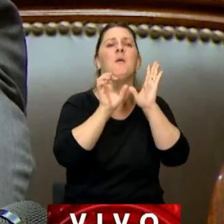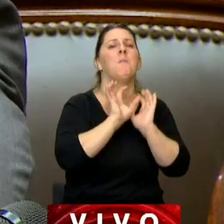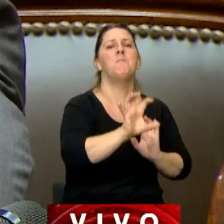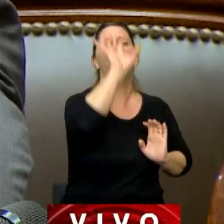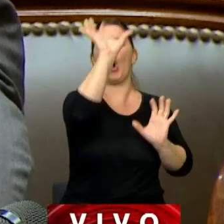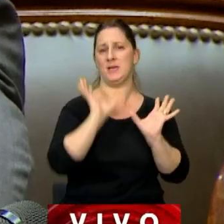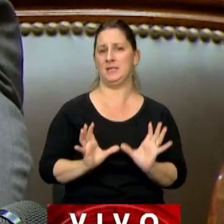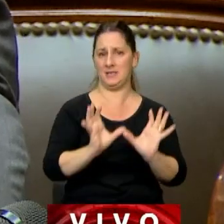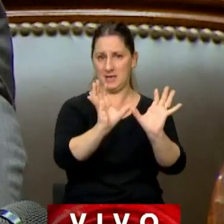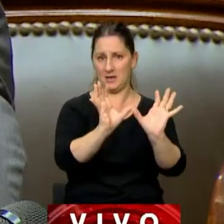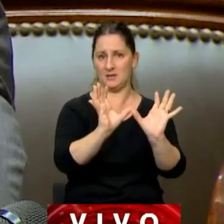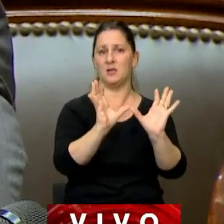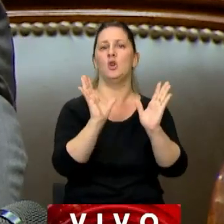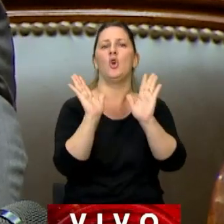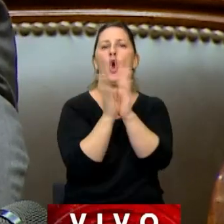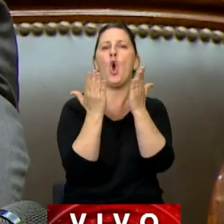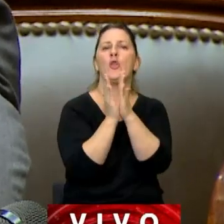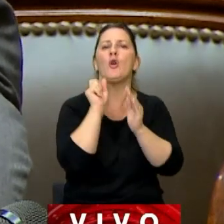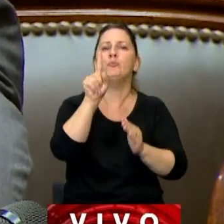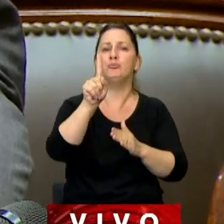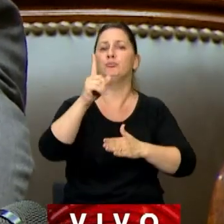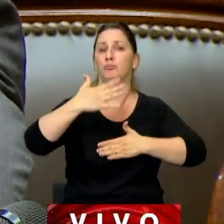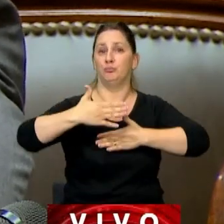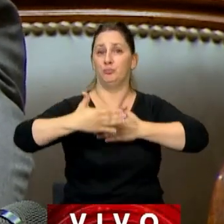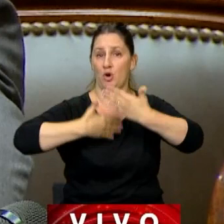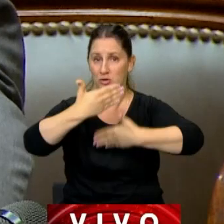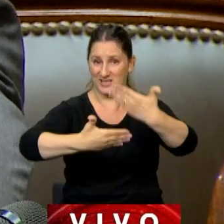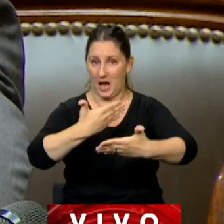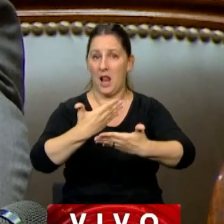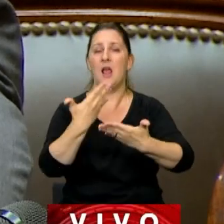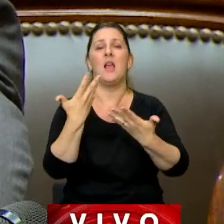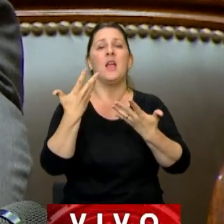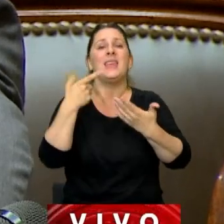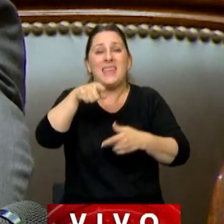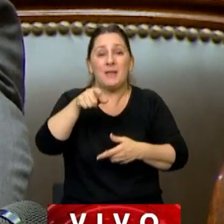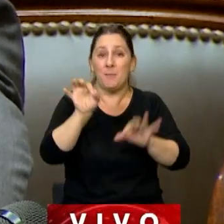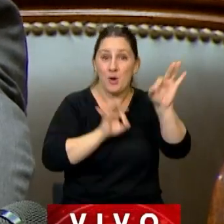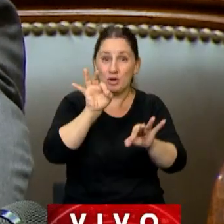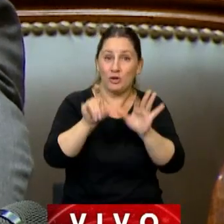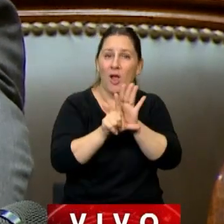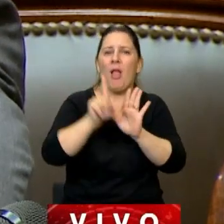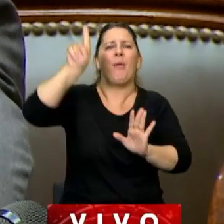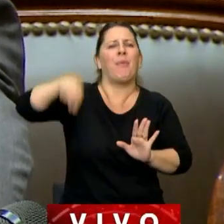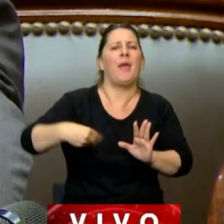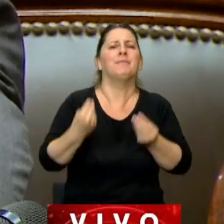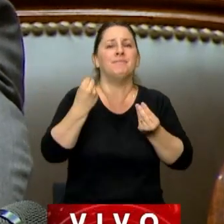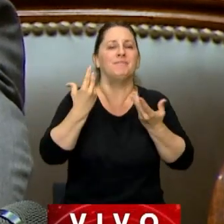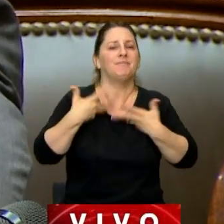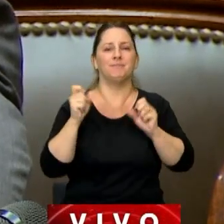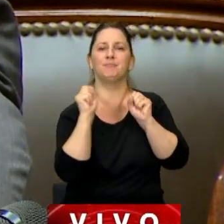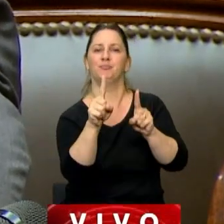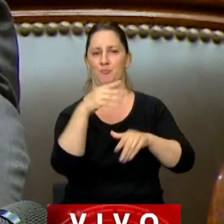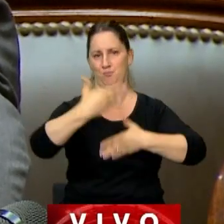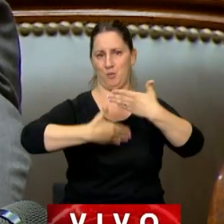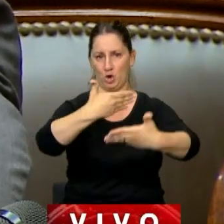provincias los códigos procesales. Y la naturaleza de este proyecto de ley es de naturaleza